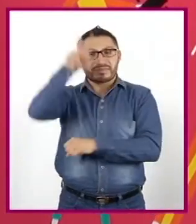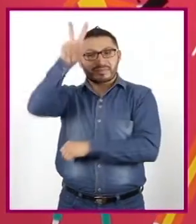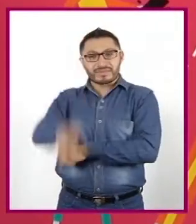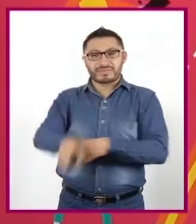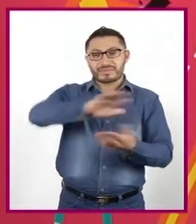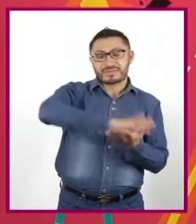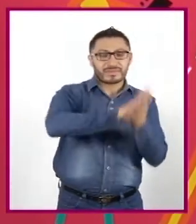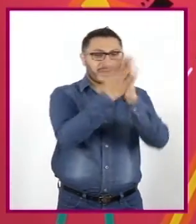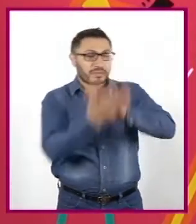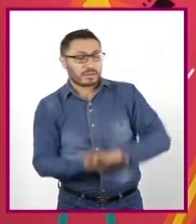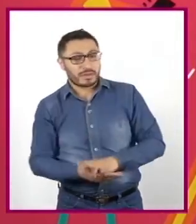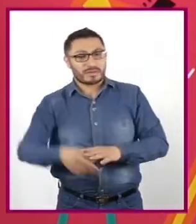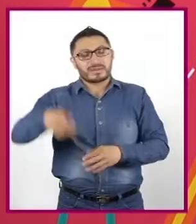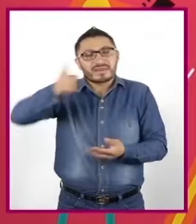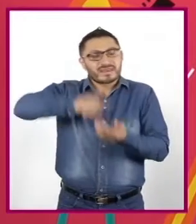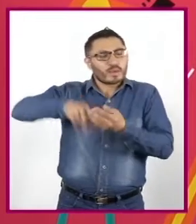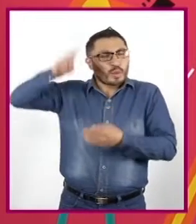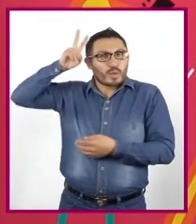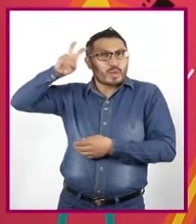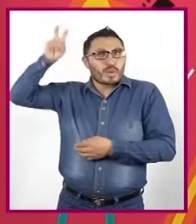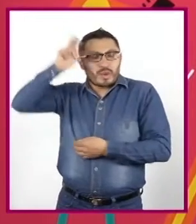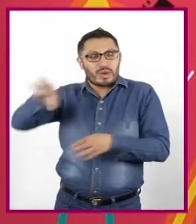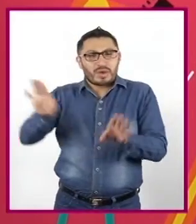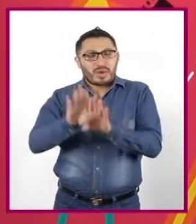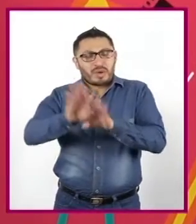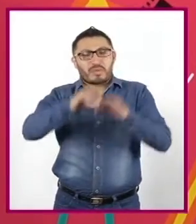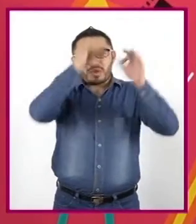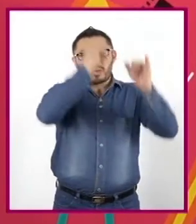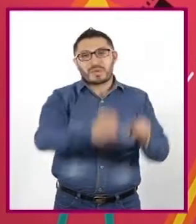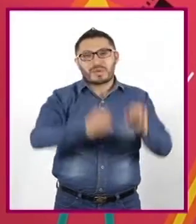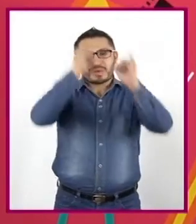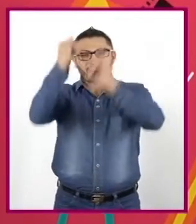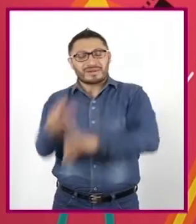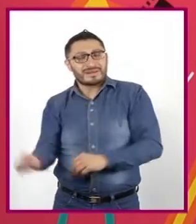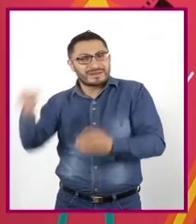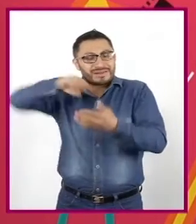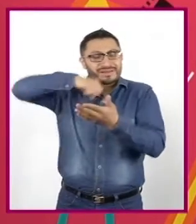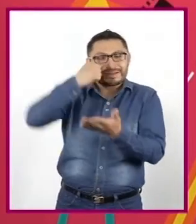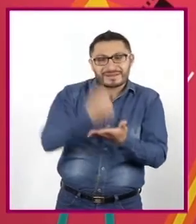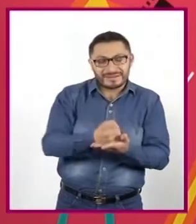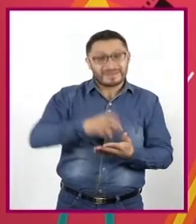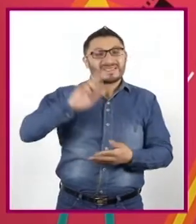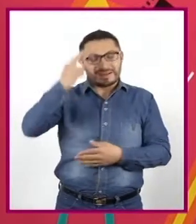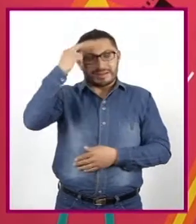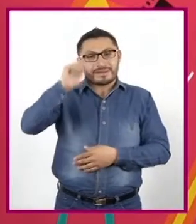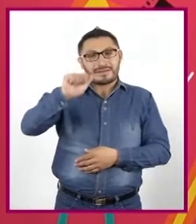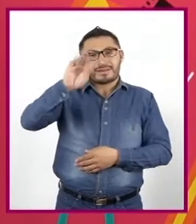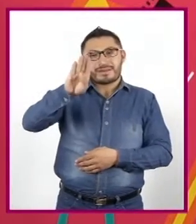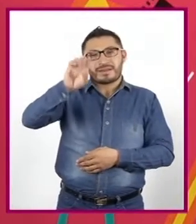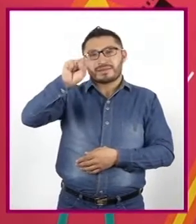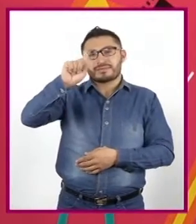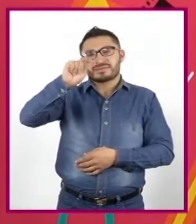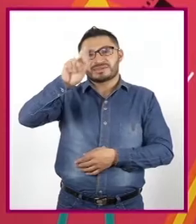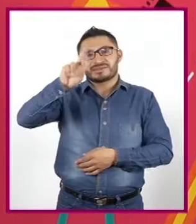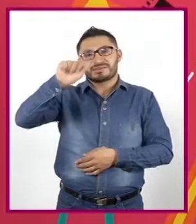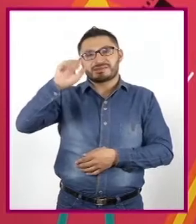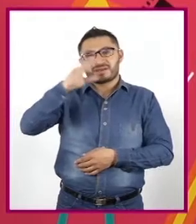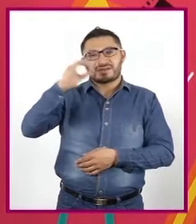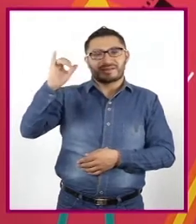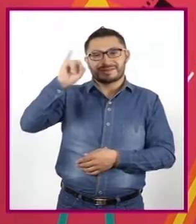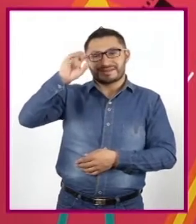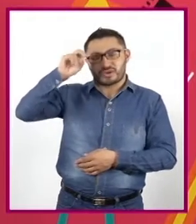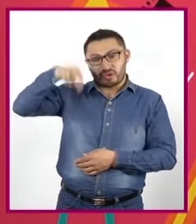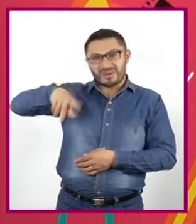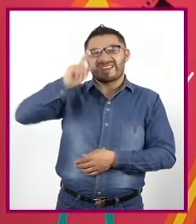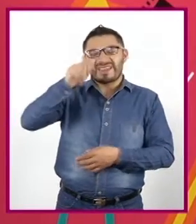partir de abstracciones con un sentido personal. Recordemos que una abstracción es crear un concepto o una idea a